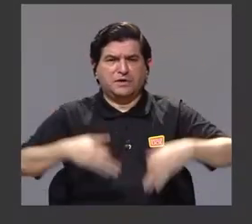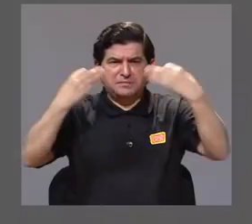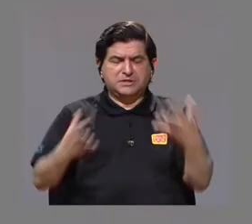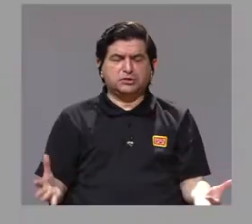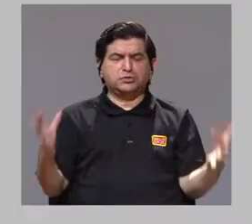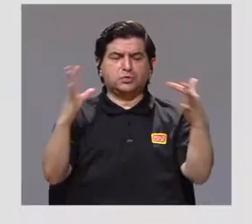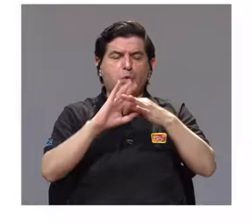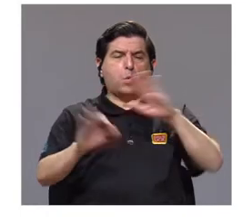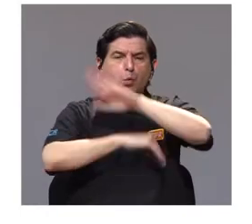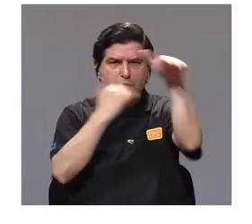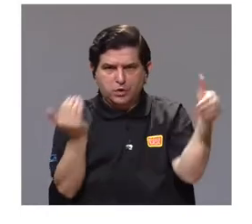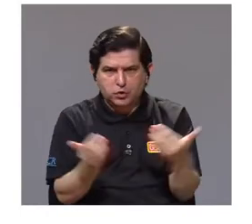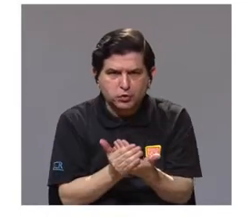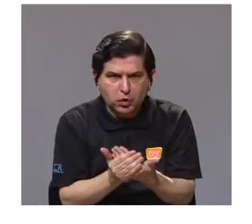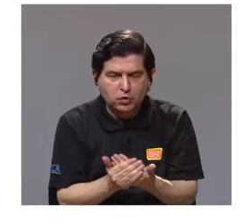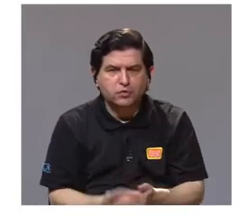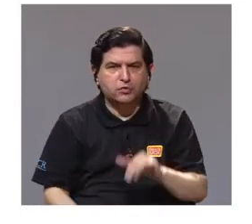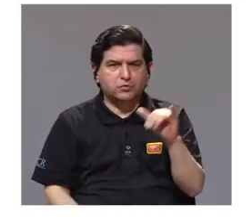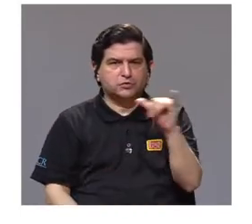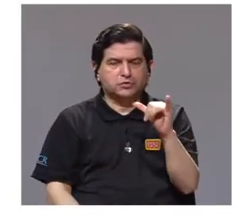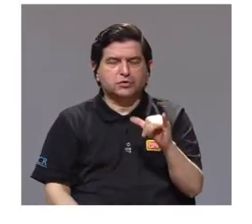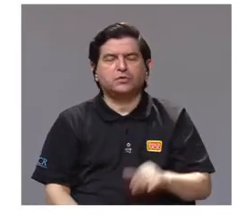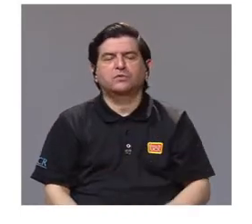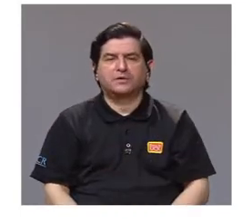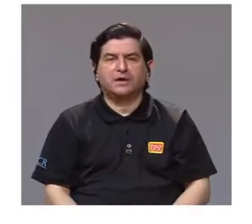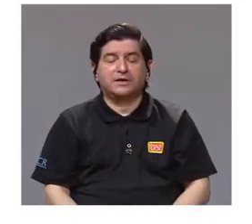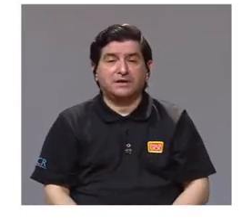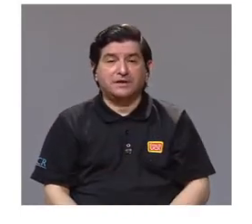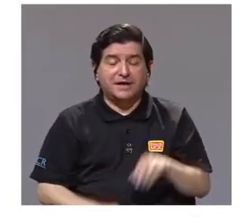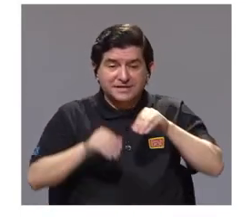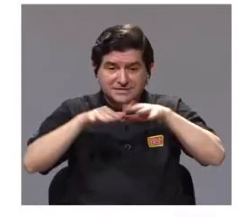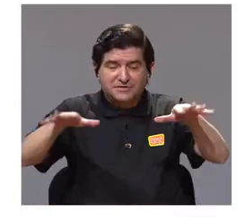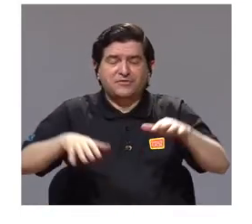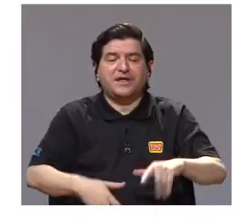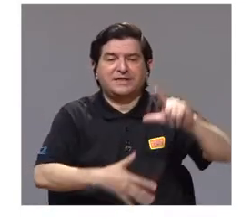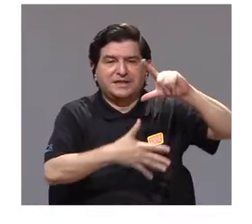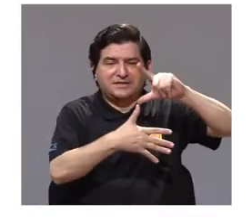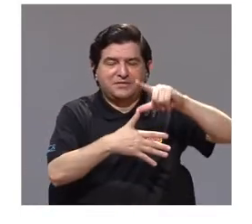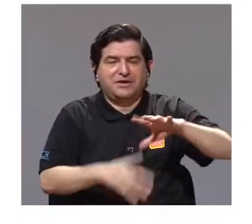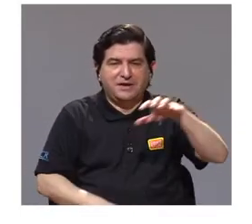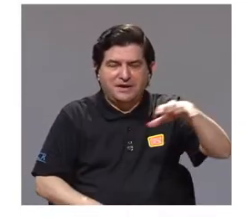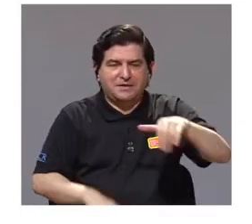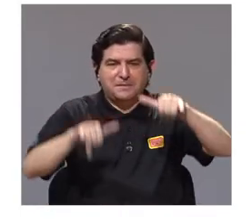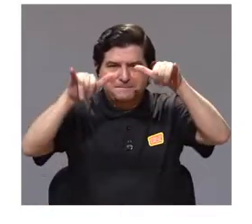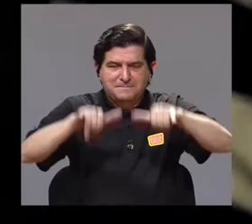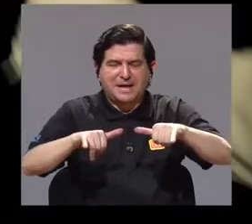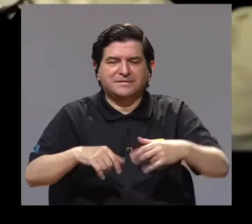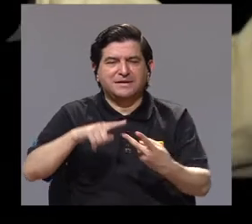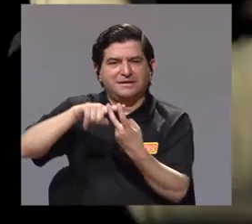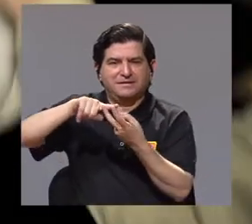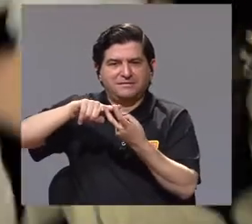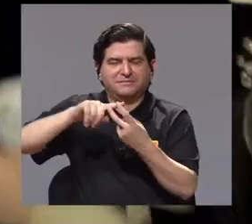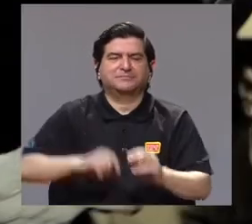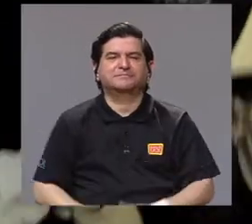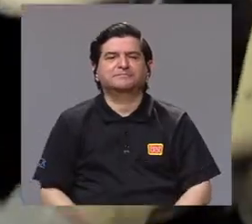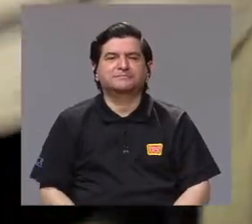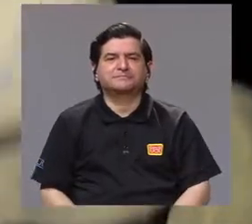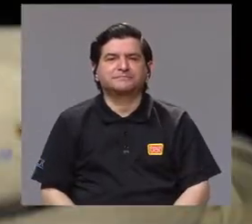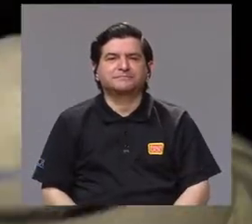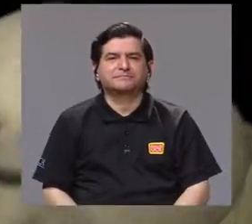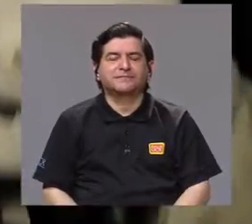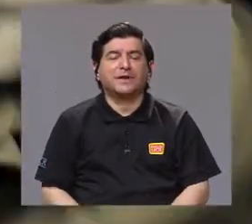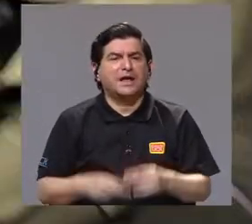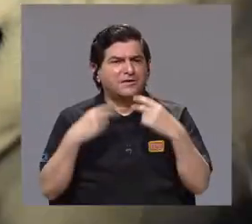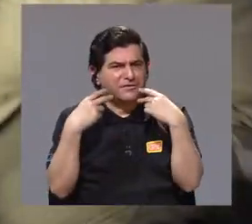programas, decidimos unirnos todos bajo un mismo techo, que es la red latinoamericana y del Caribe para la conservación de murciélagos.